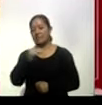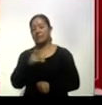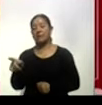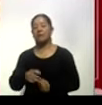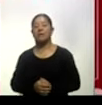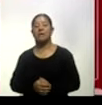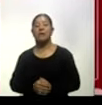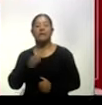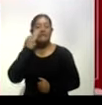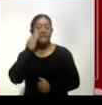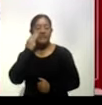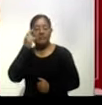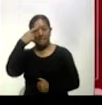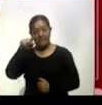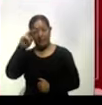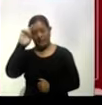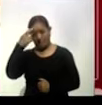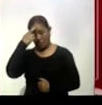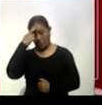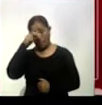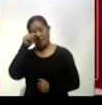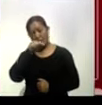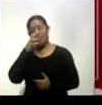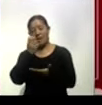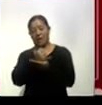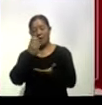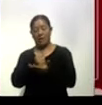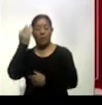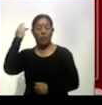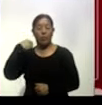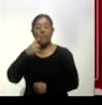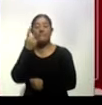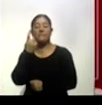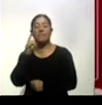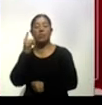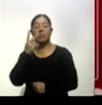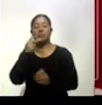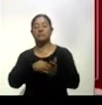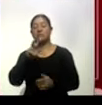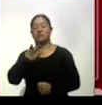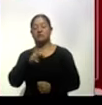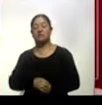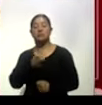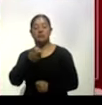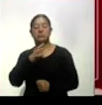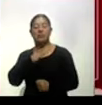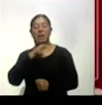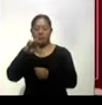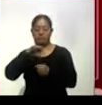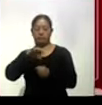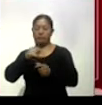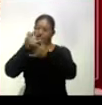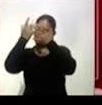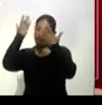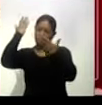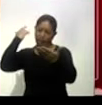sociales para recordar la victoria electoral que obtuvo el 1 de julio de 2018, misma que calificó como elección histórica. Hoy